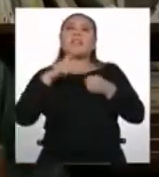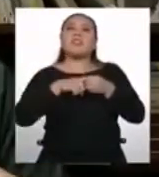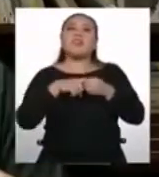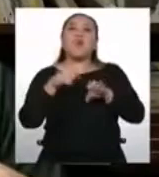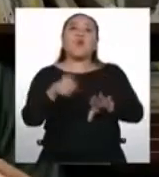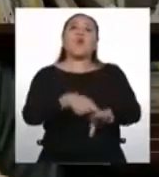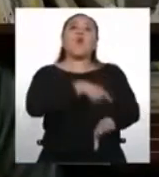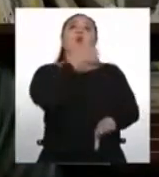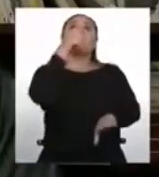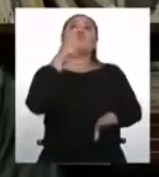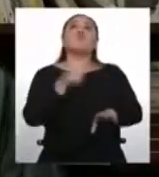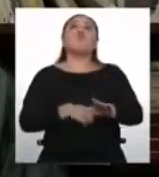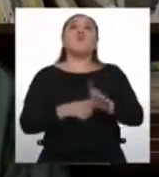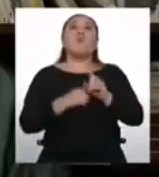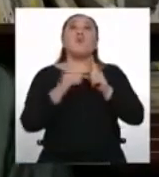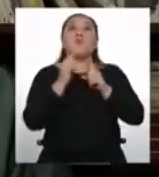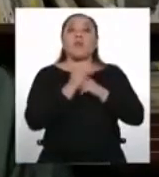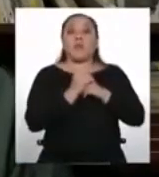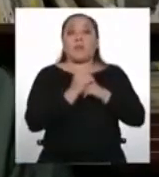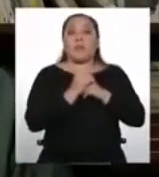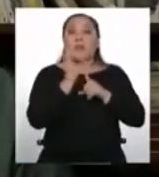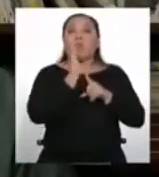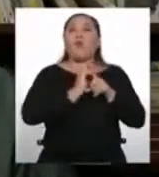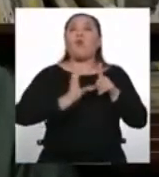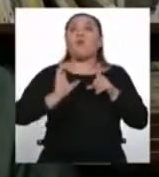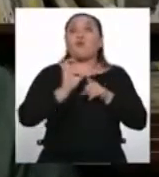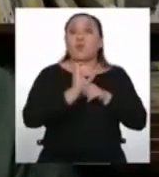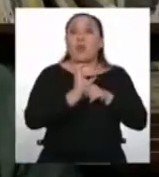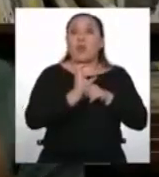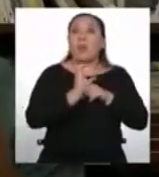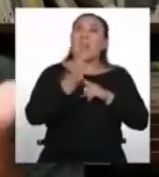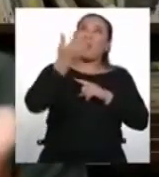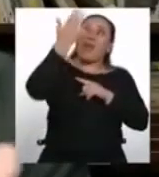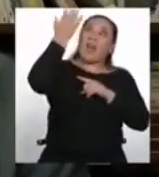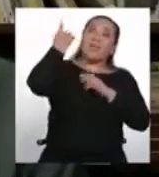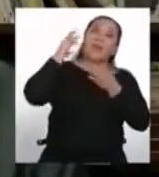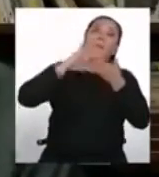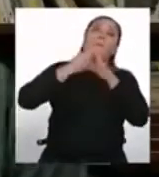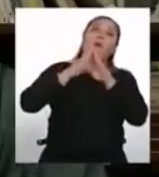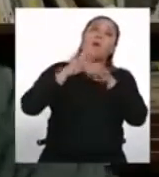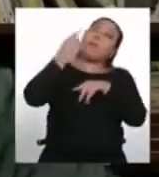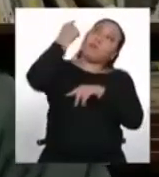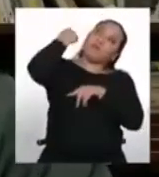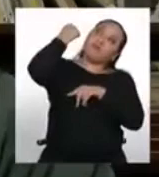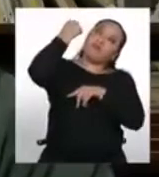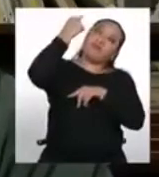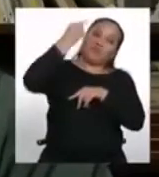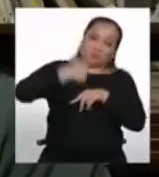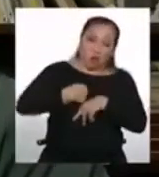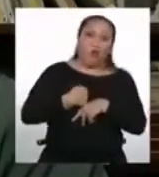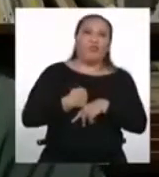cultural que se hunde en la historia de los pueblos que hablaron esta lengua, que hablan hoy esta lengua, ¿no?